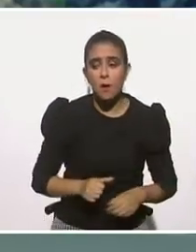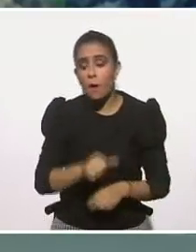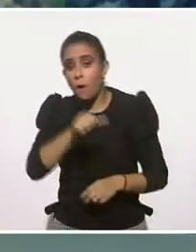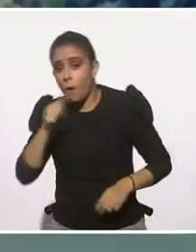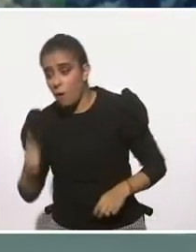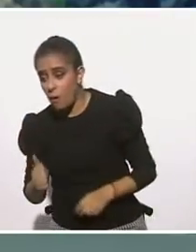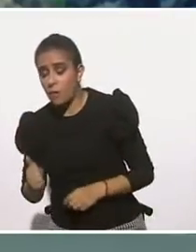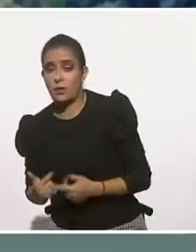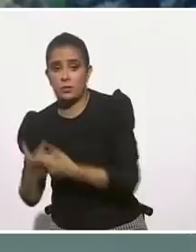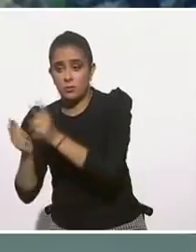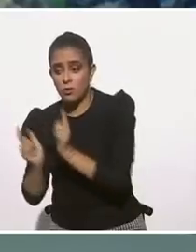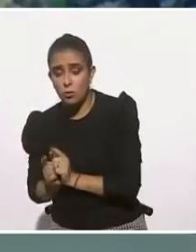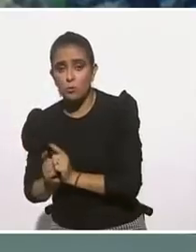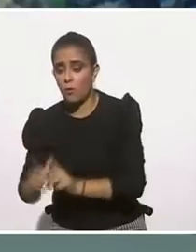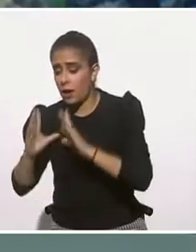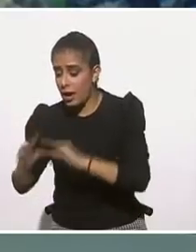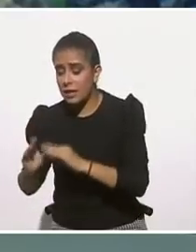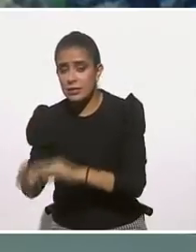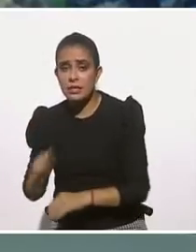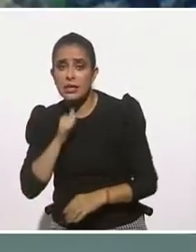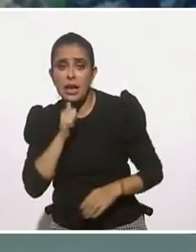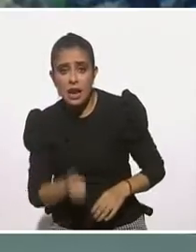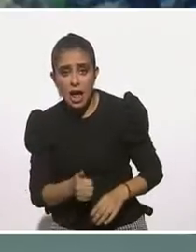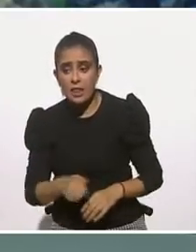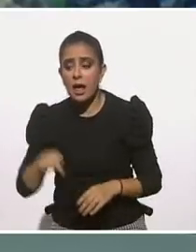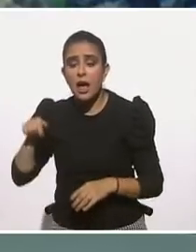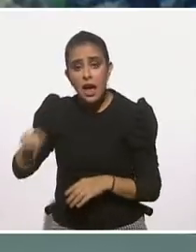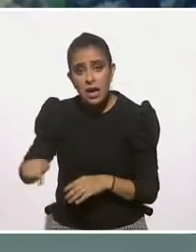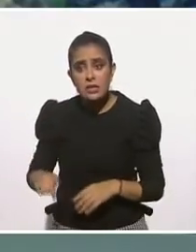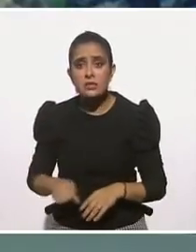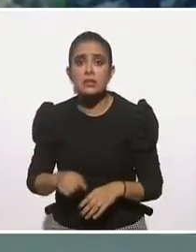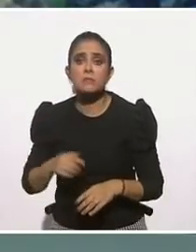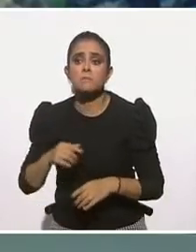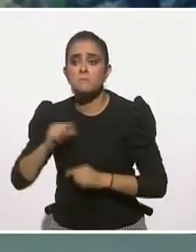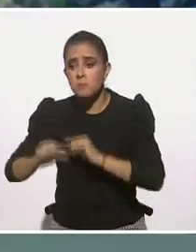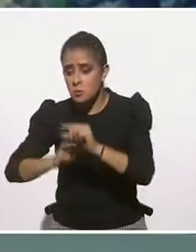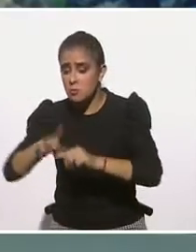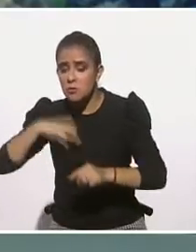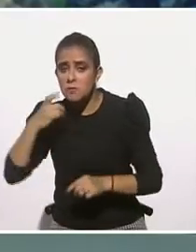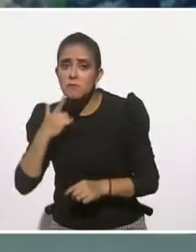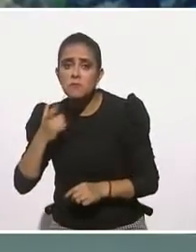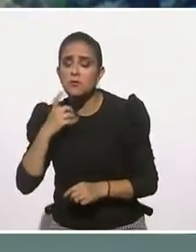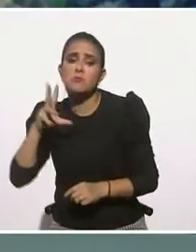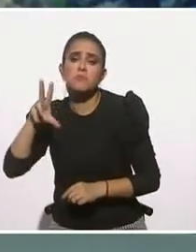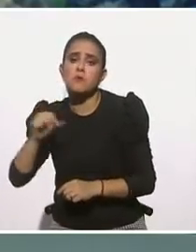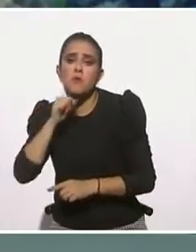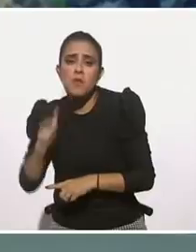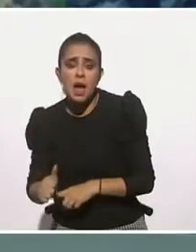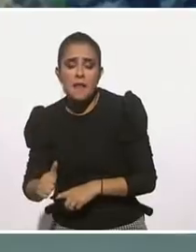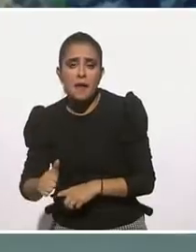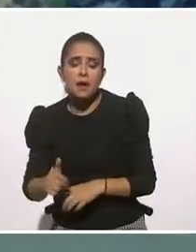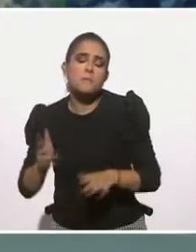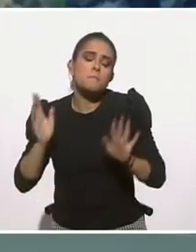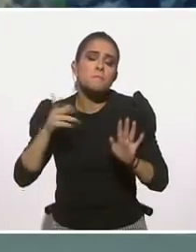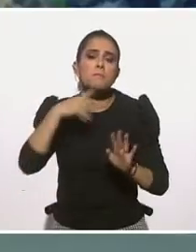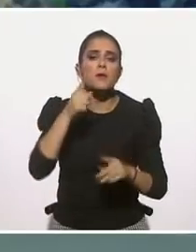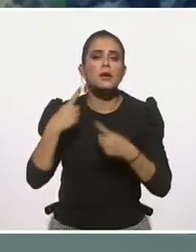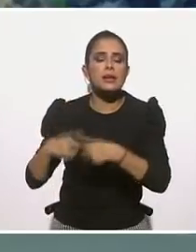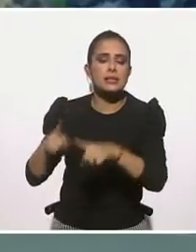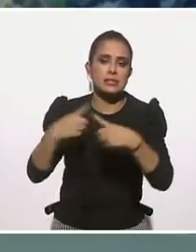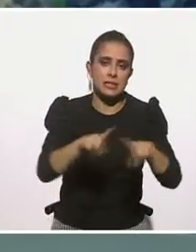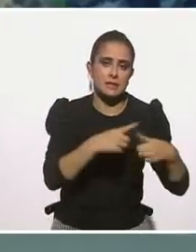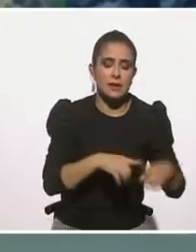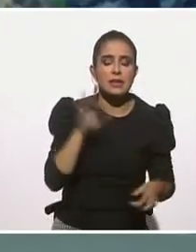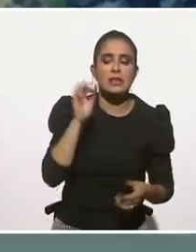sea, creo que nada de esto exime la posibilidad de no ser resiliente. O sea, es muy probable que con los recursos